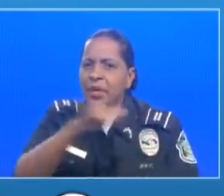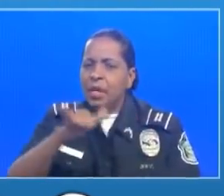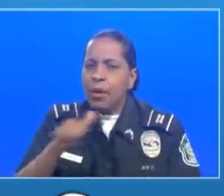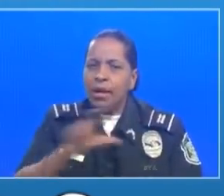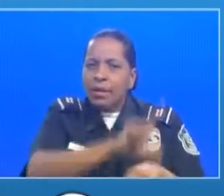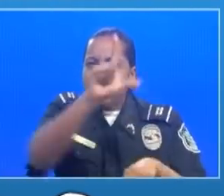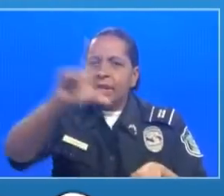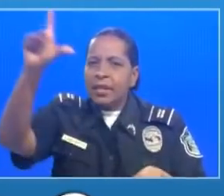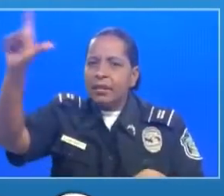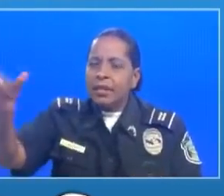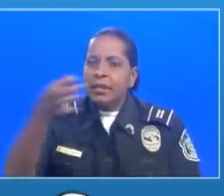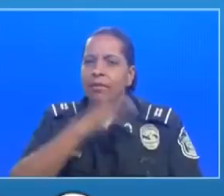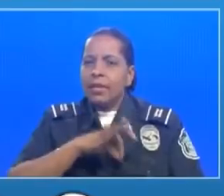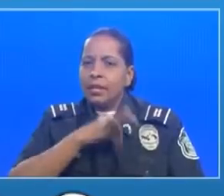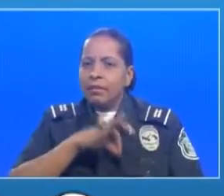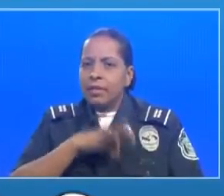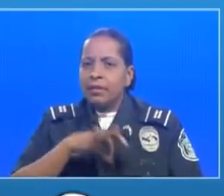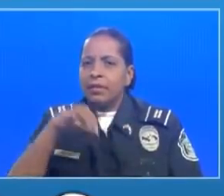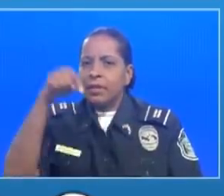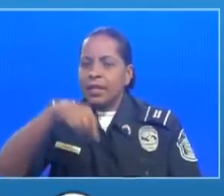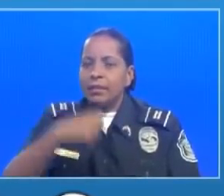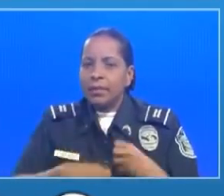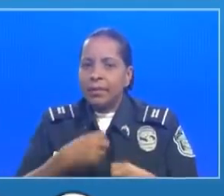bono o este beneficio mientras dure la pandemia?